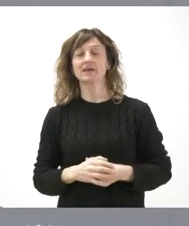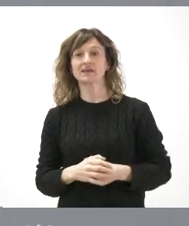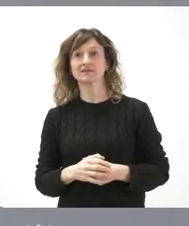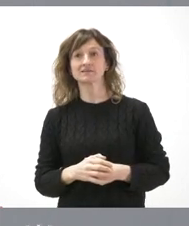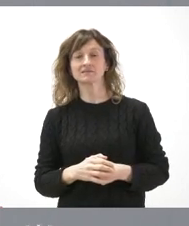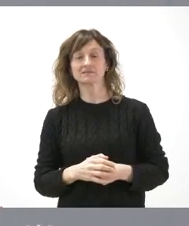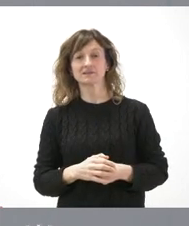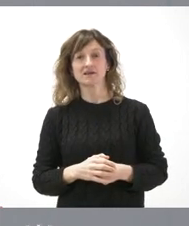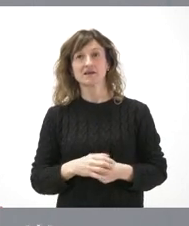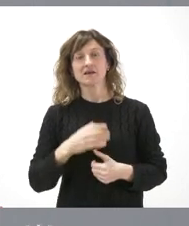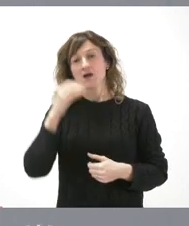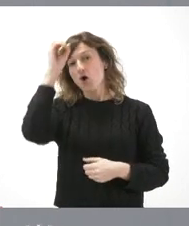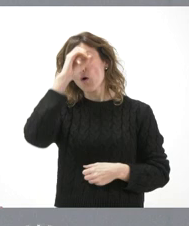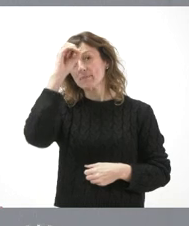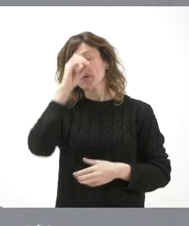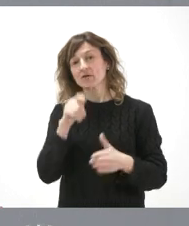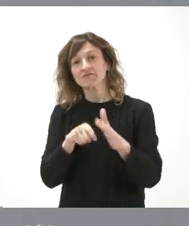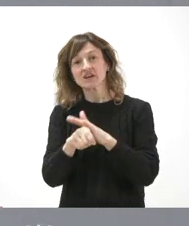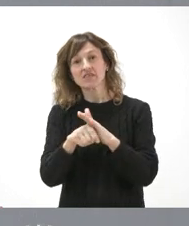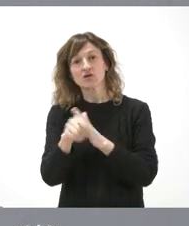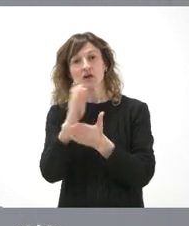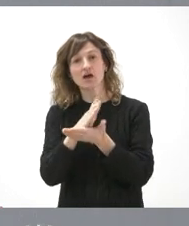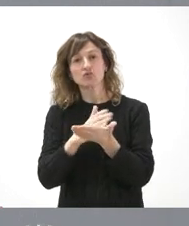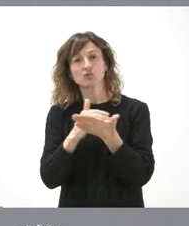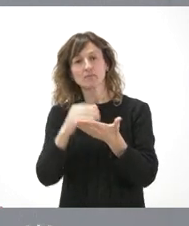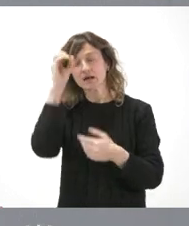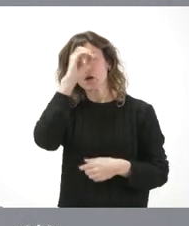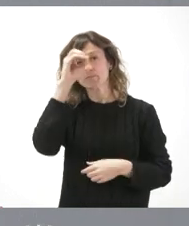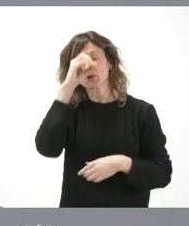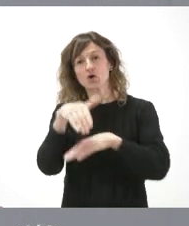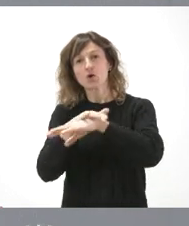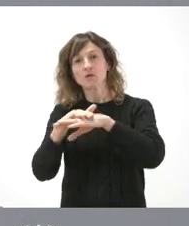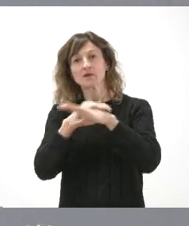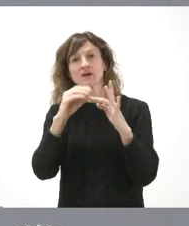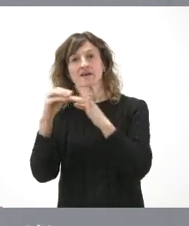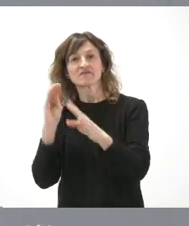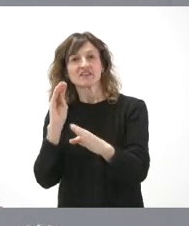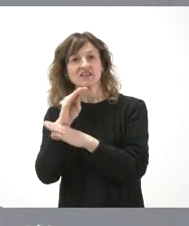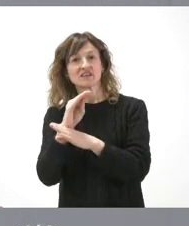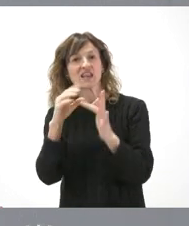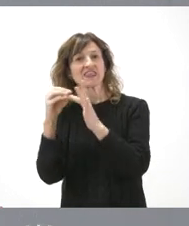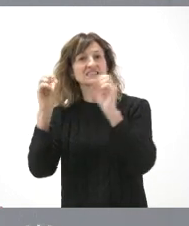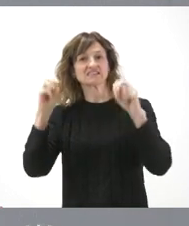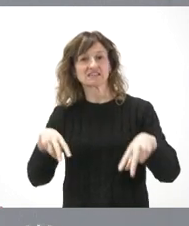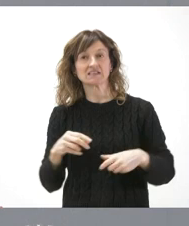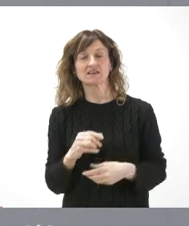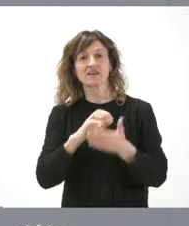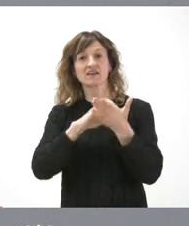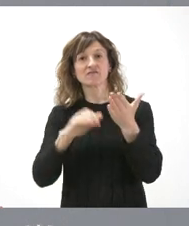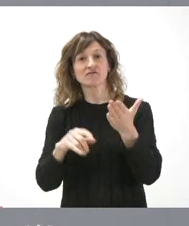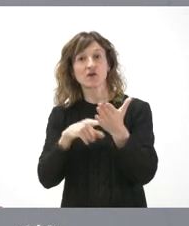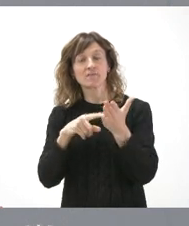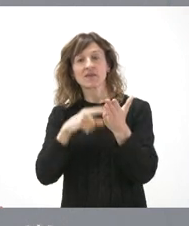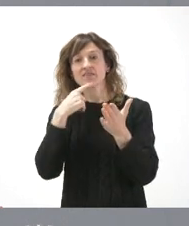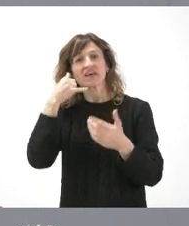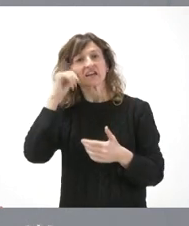¿Cómo vemos nosotros la financiación autónomica? Pues que el Gobierno sigue sin liderar esta financiación y que, como bien dice el informe de FEDEA, existe